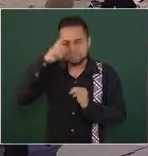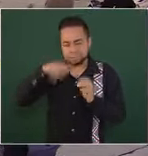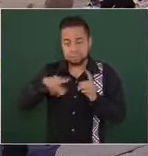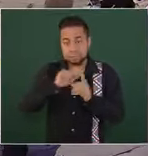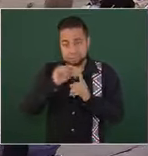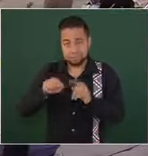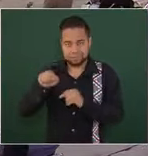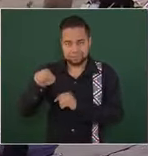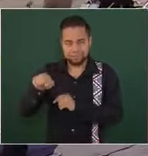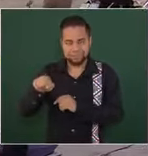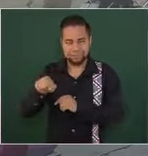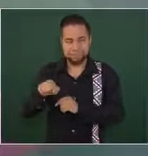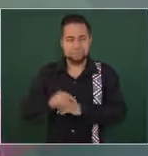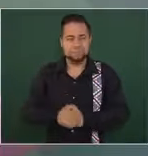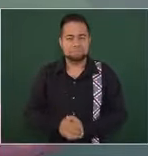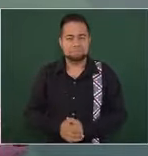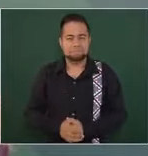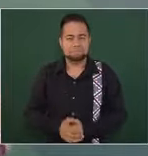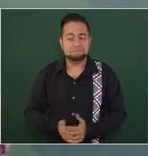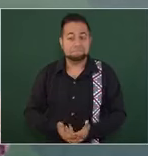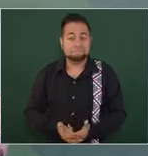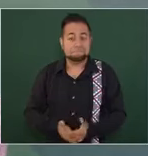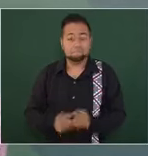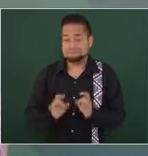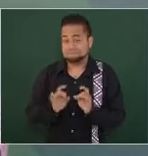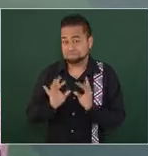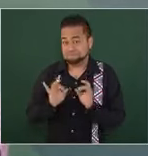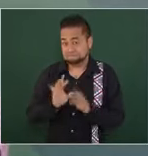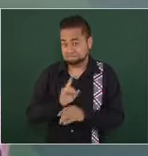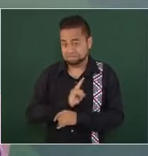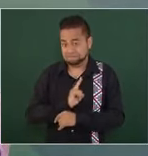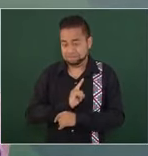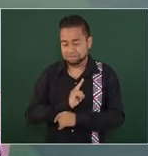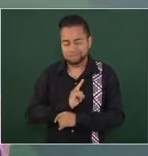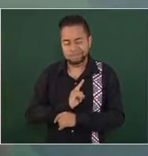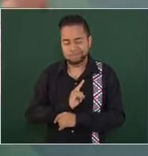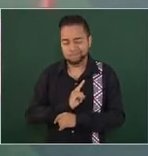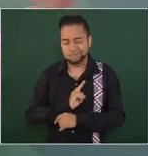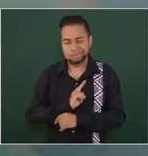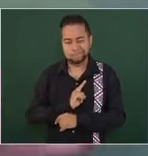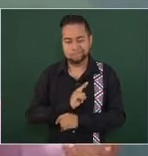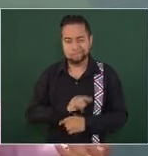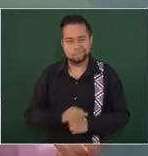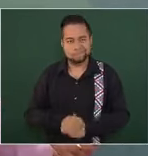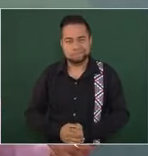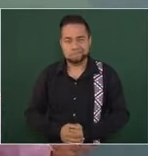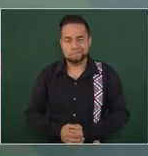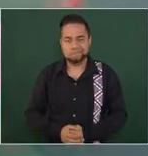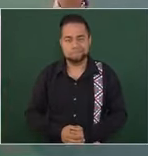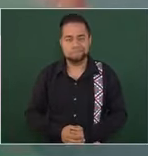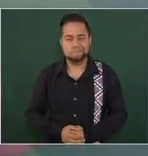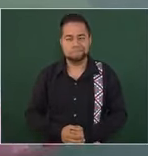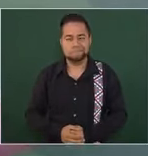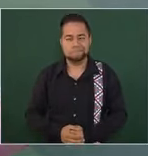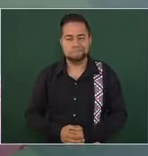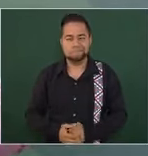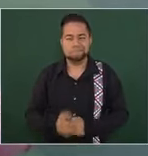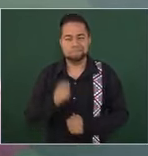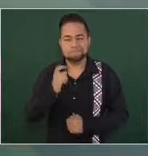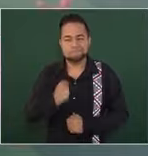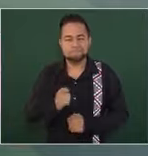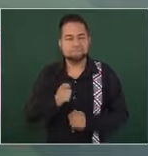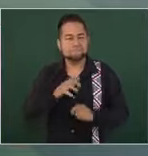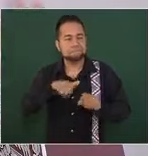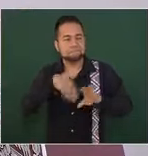fue por accidentes fue en contra de los